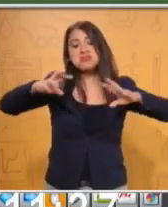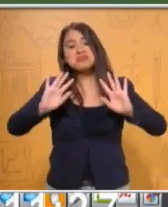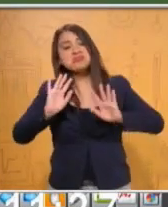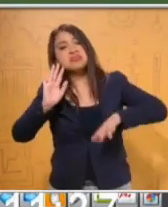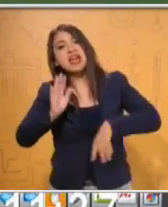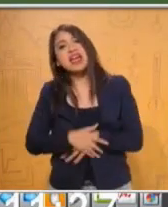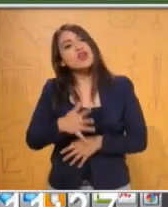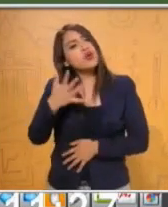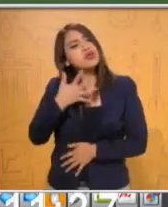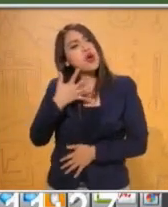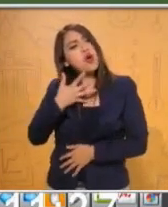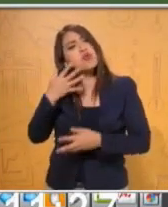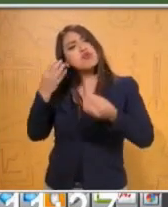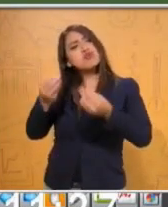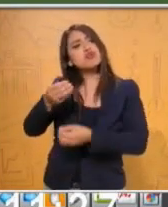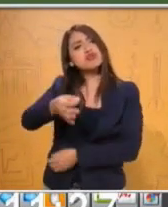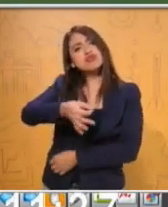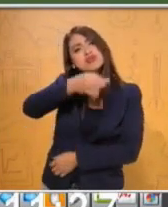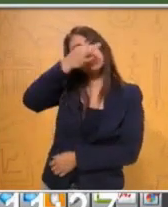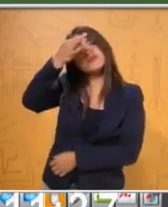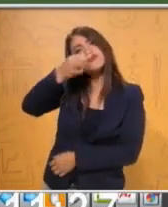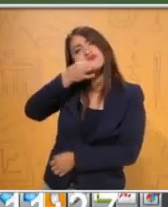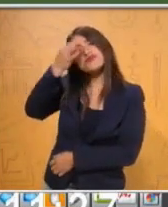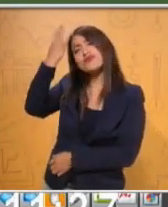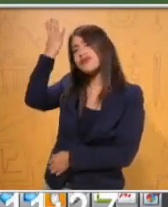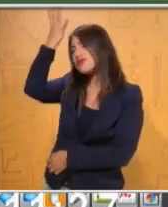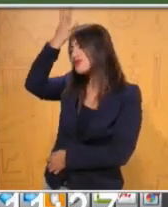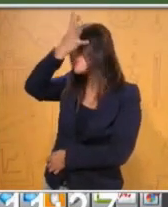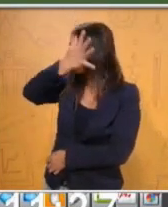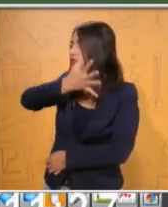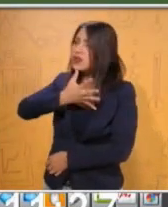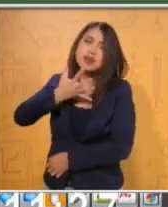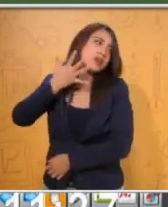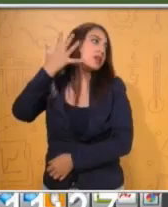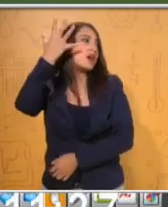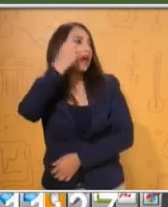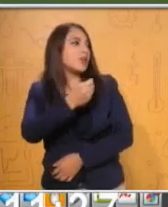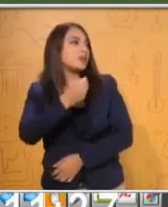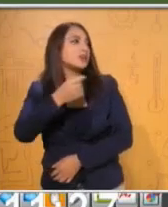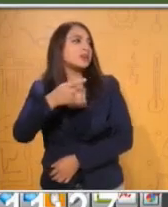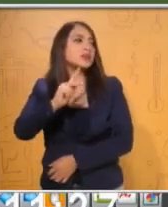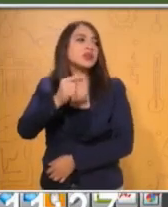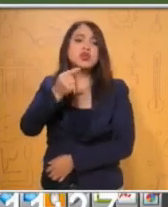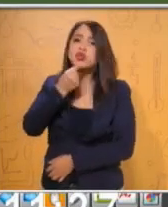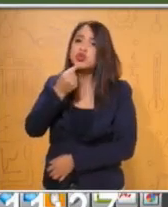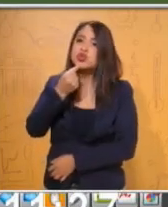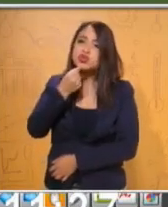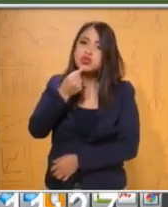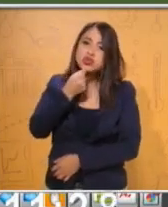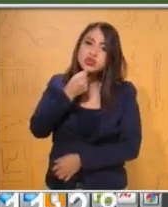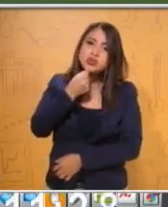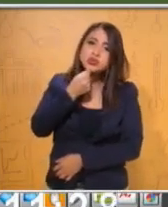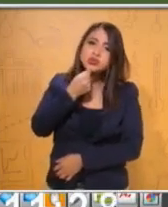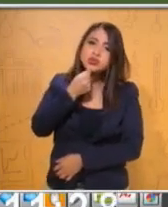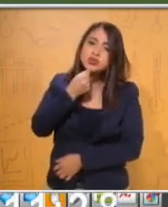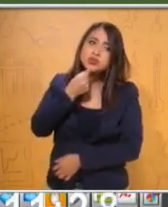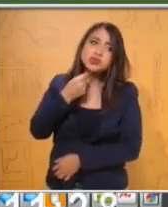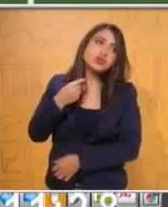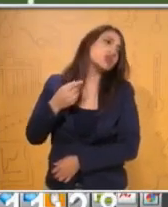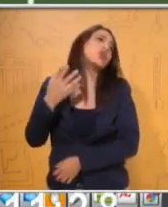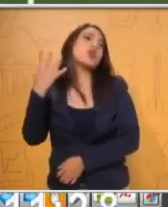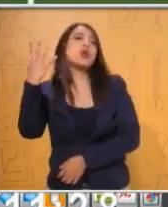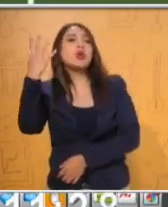decía, pero los niños son las flores más hermosas de todas. Una mañana de invierno,